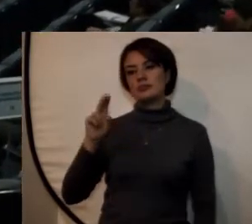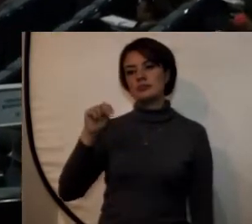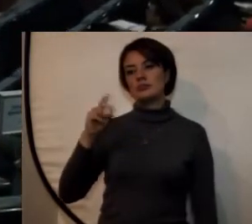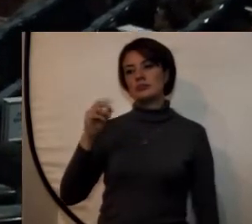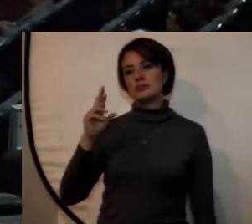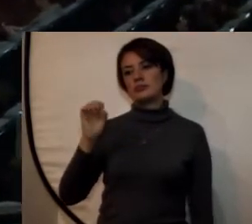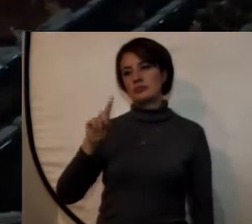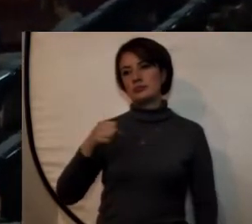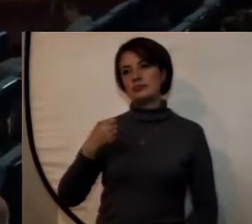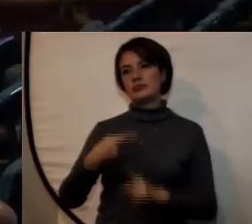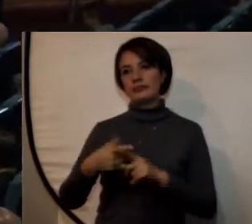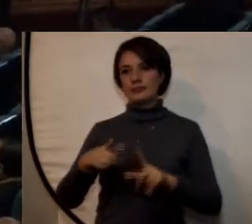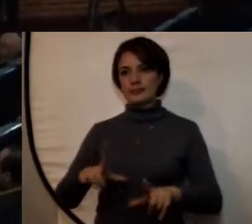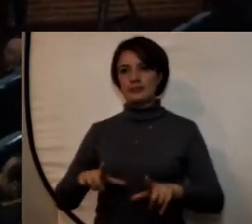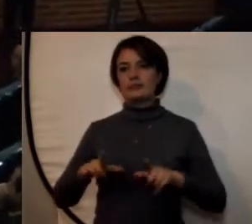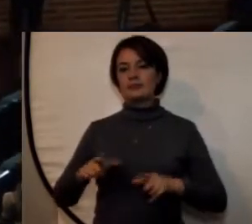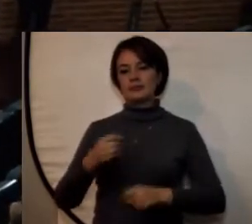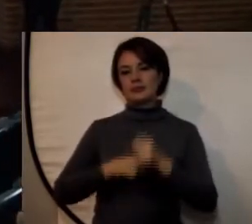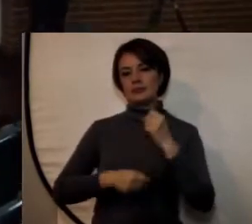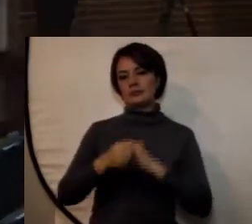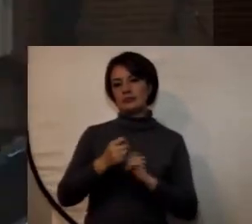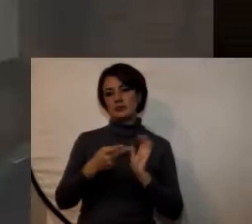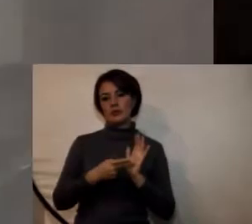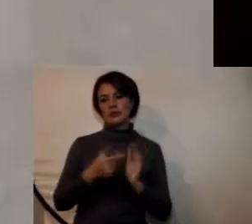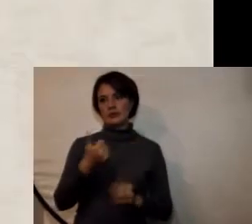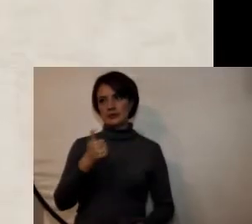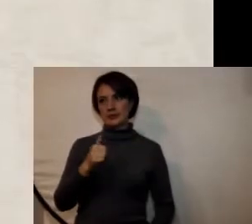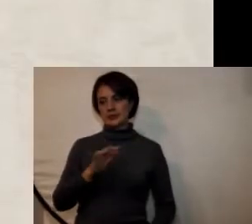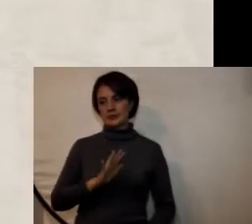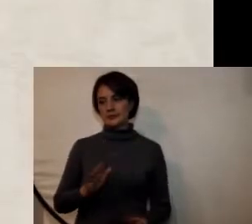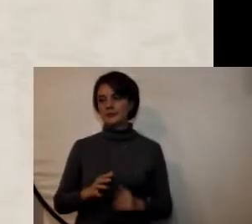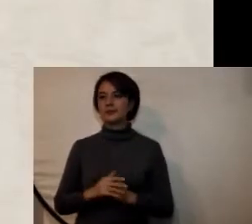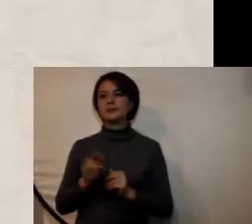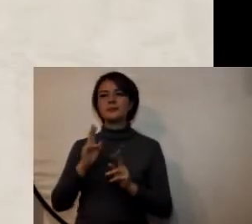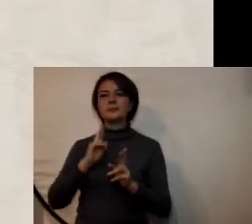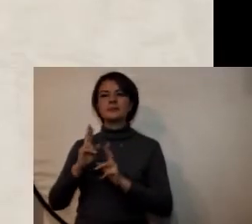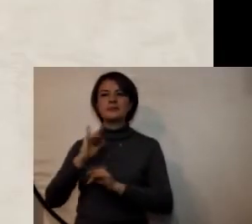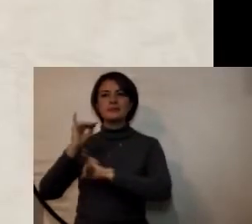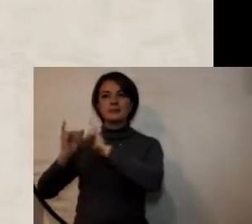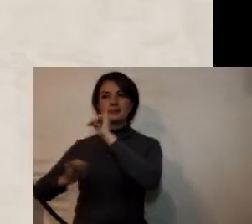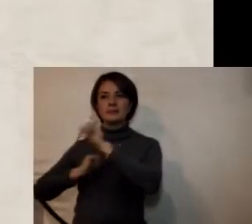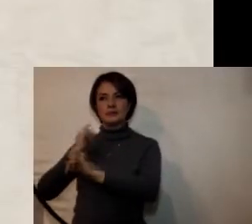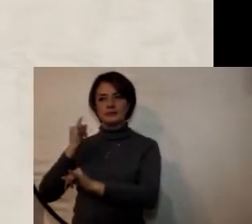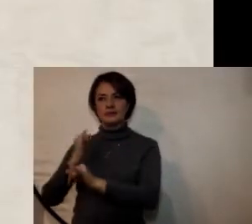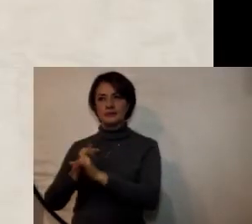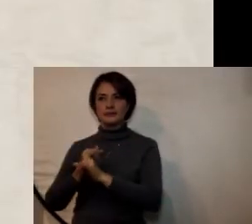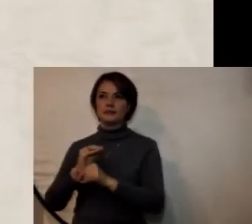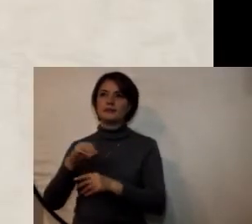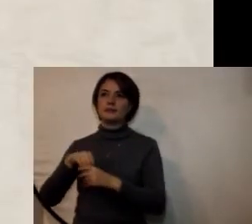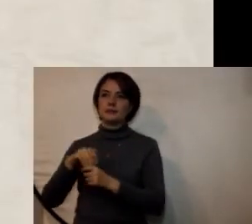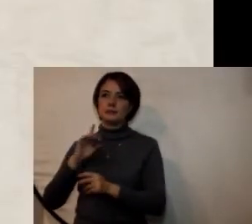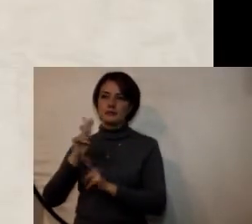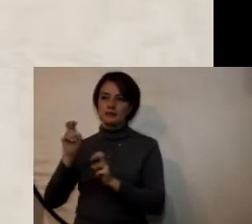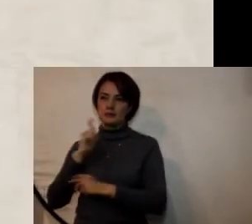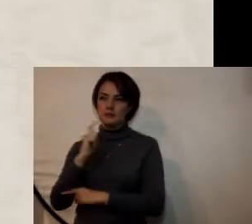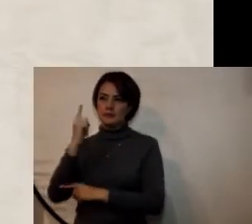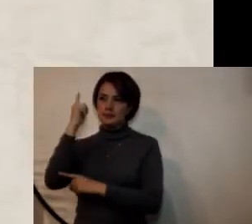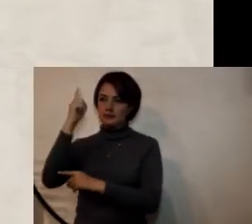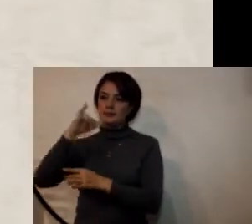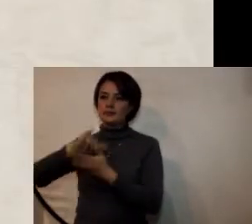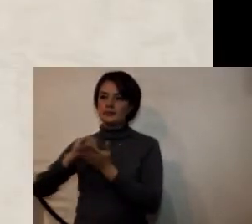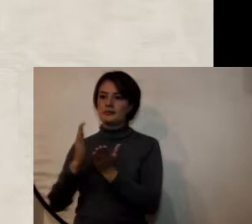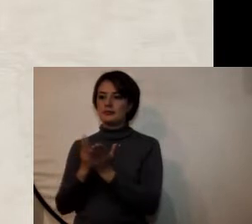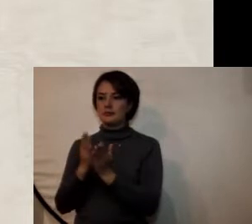soy egresado del año 2010 de relaciones internacionales y estudios políticos del